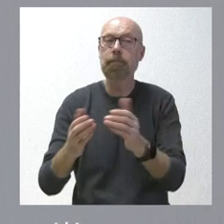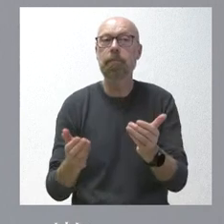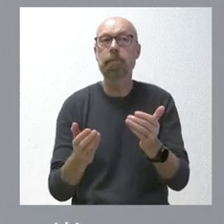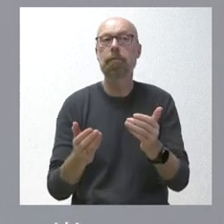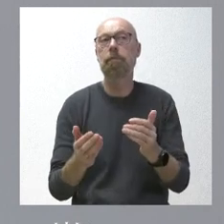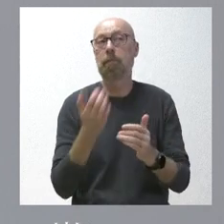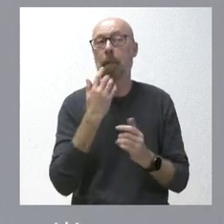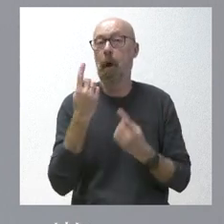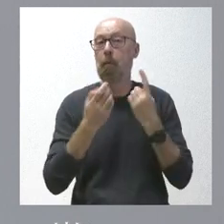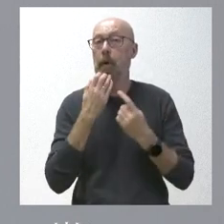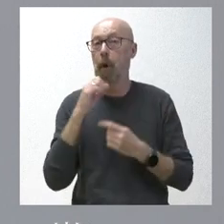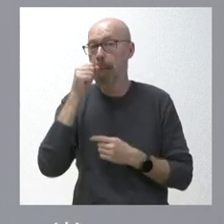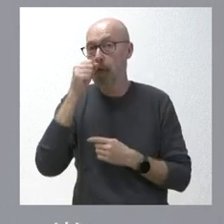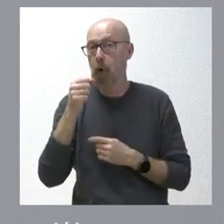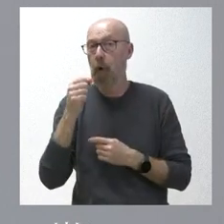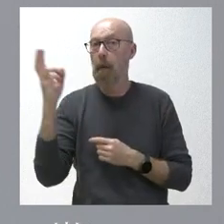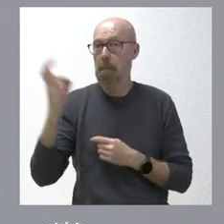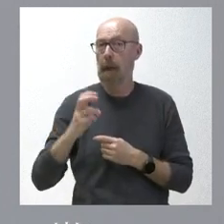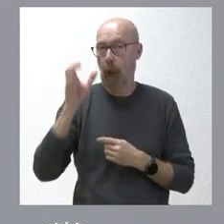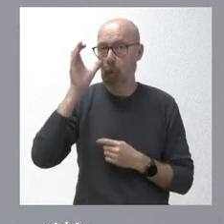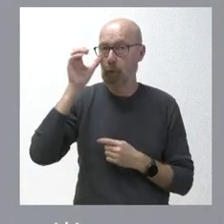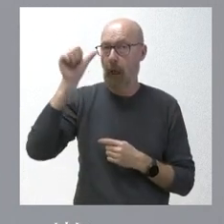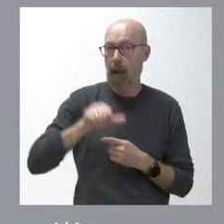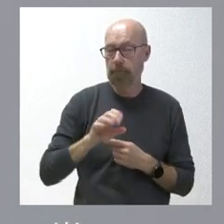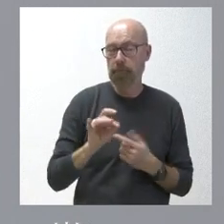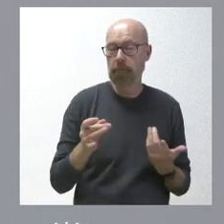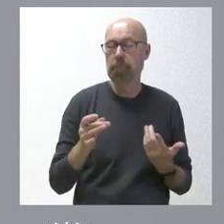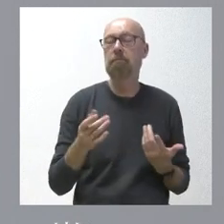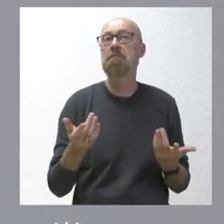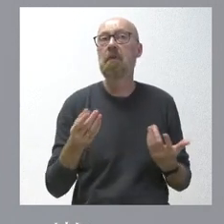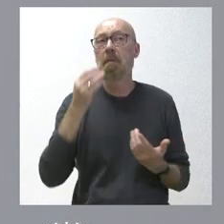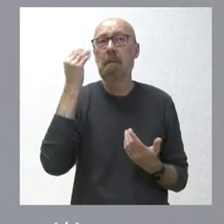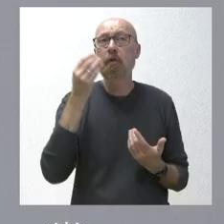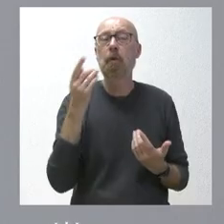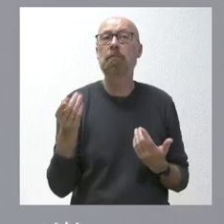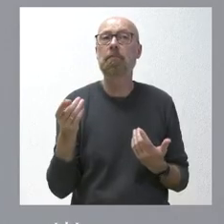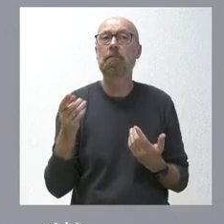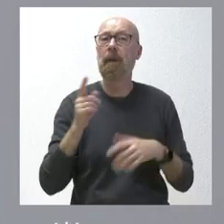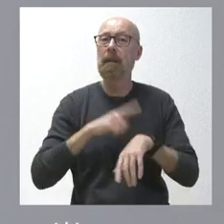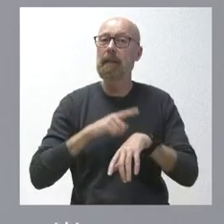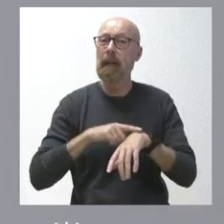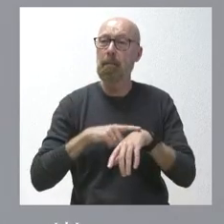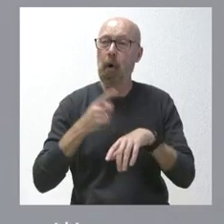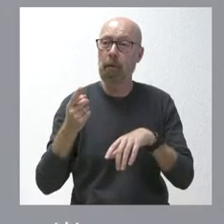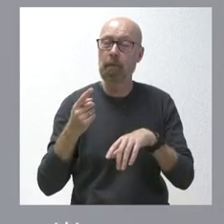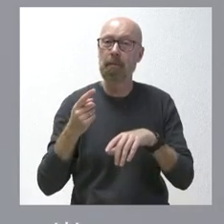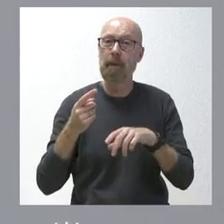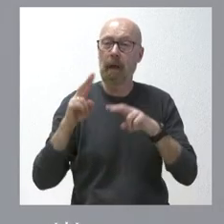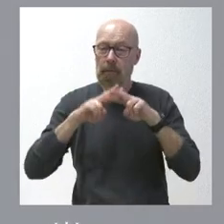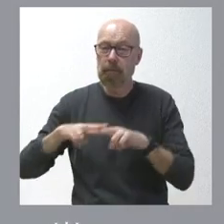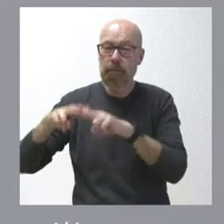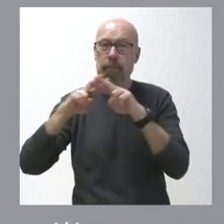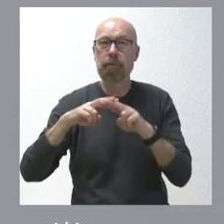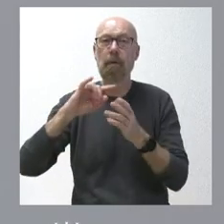el Partido Socialista, viene a escuchar. Yo creo que no ha tenido tiempo de examinarse con detalle el proyecto de presupuestos.